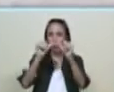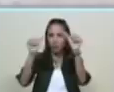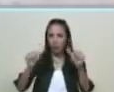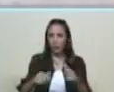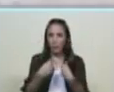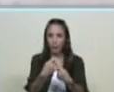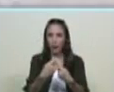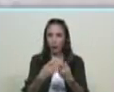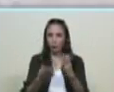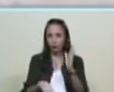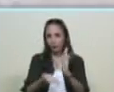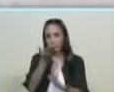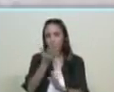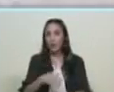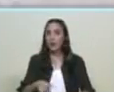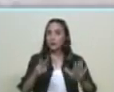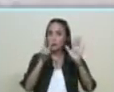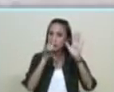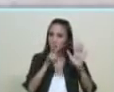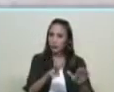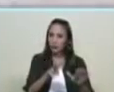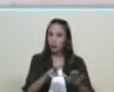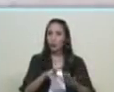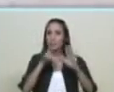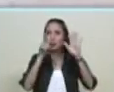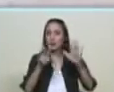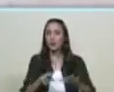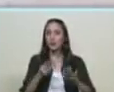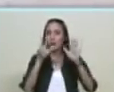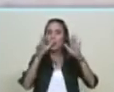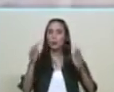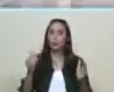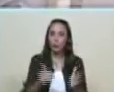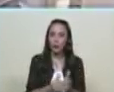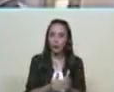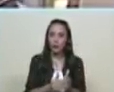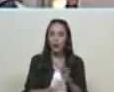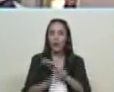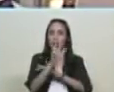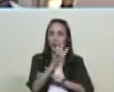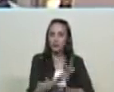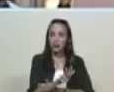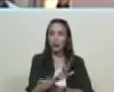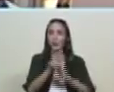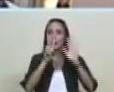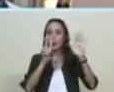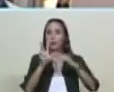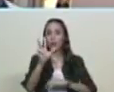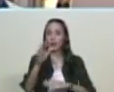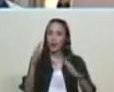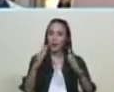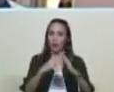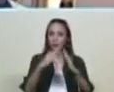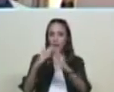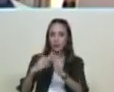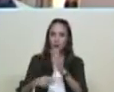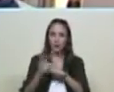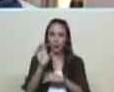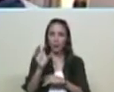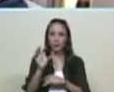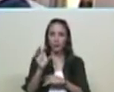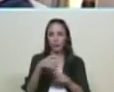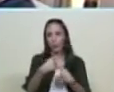hogares de la patria a 778 mil 373 hogares la meta